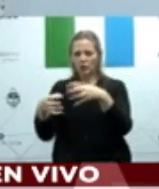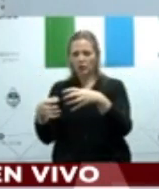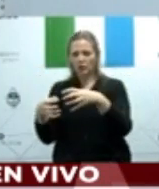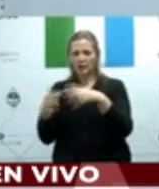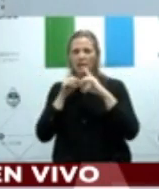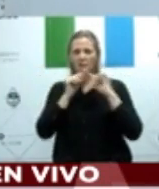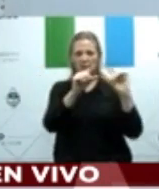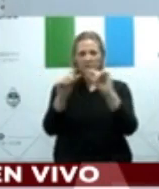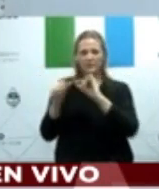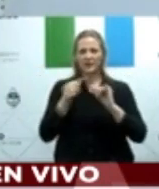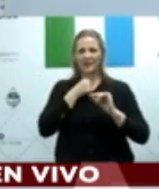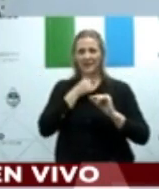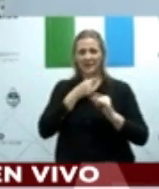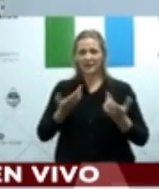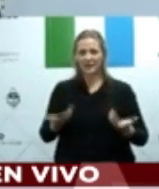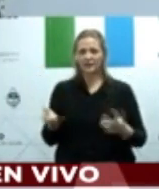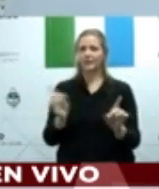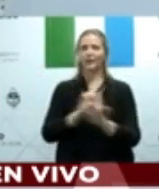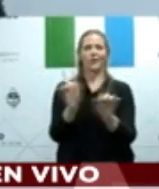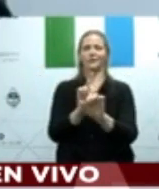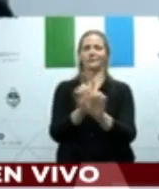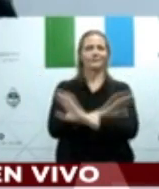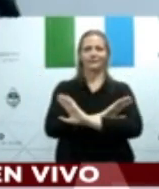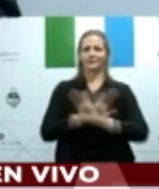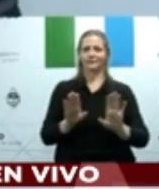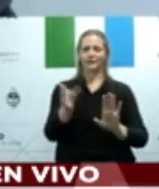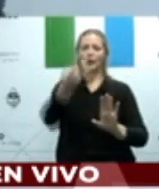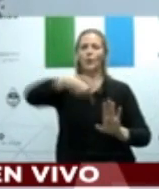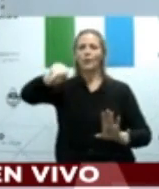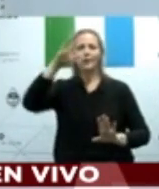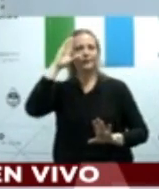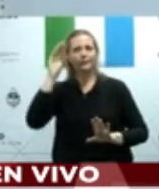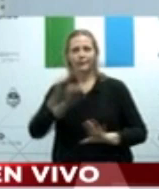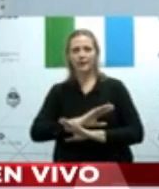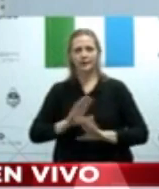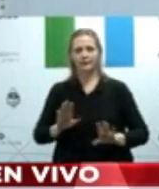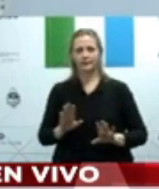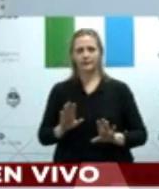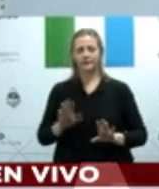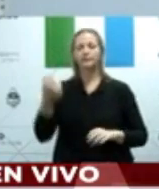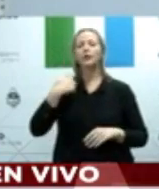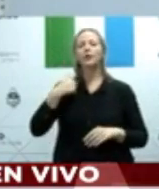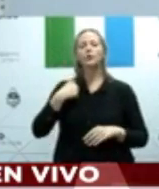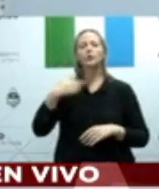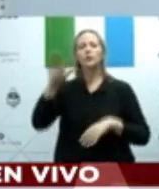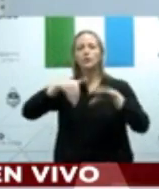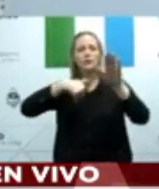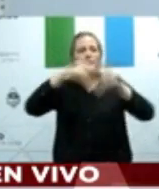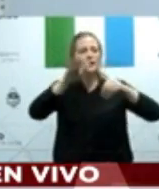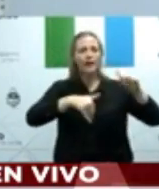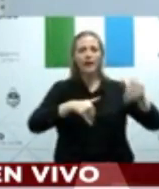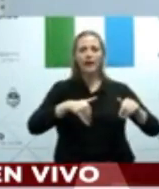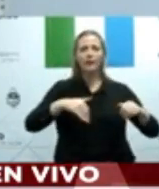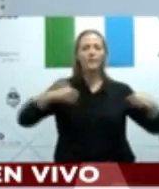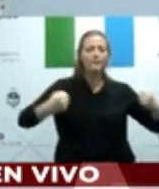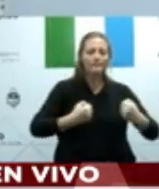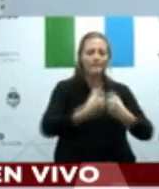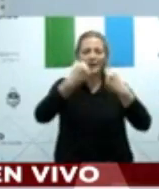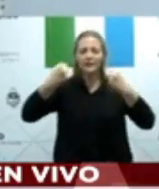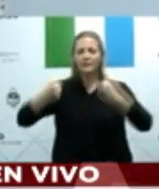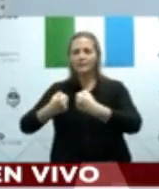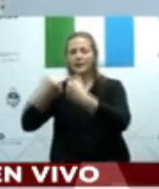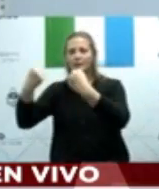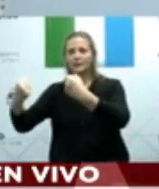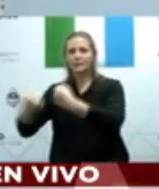descentralización, para un pacto político con 10 compromisos, con 50 leyes, entre todos y con todos. Y lo sigo